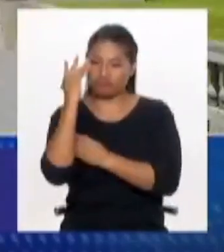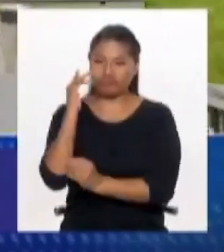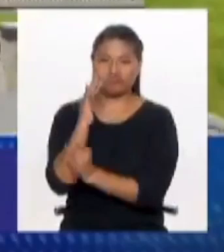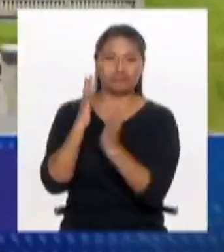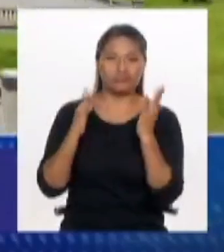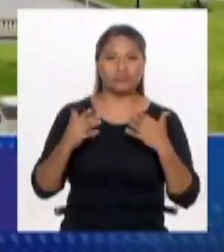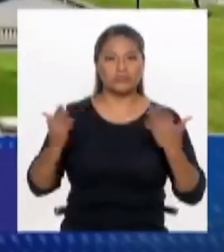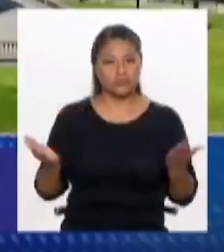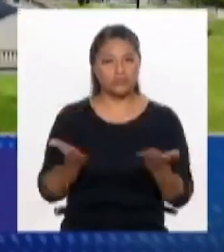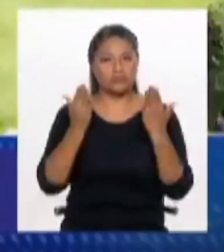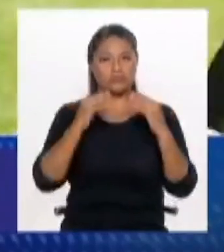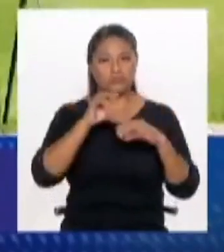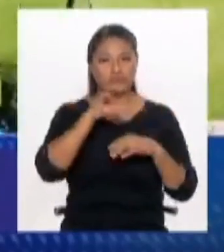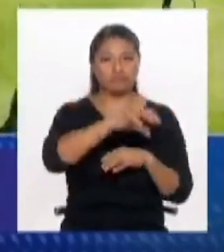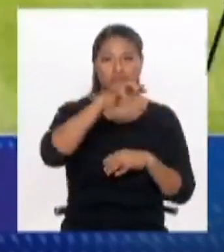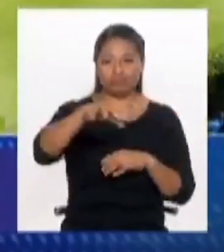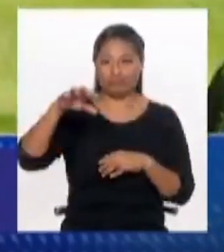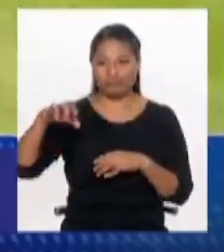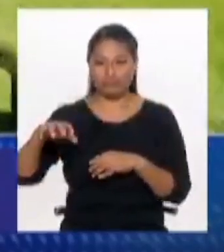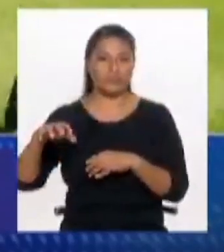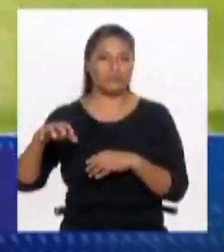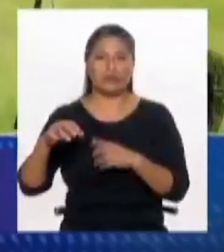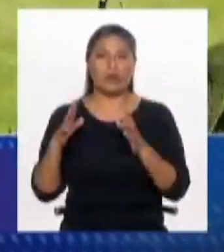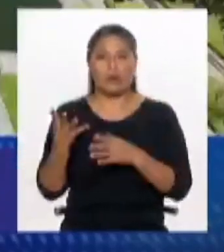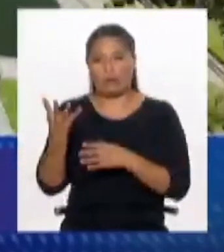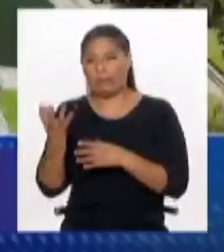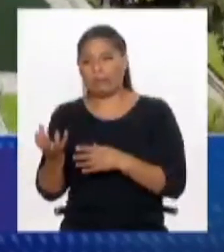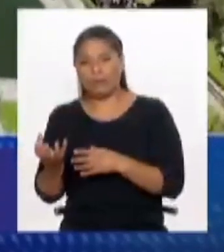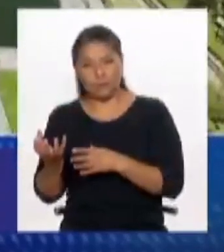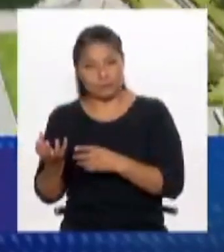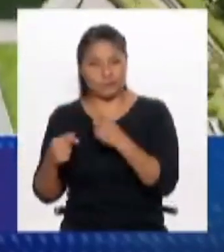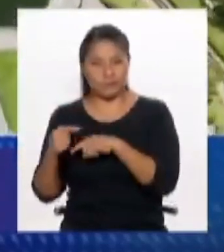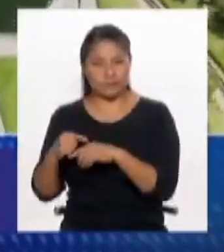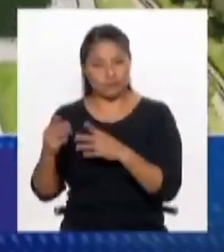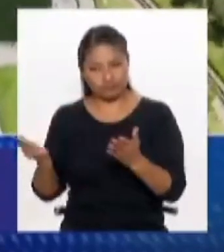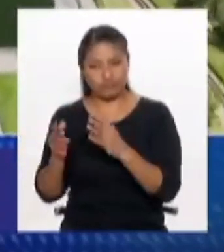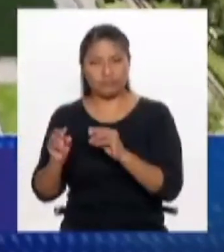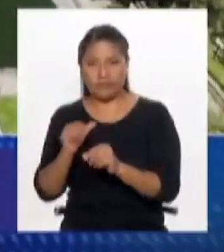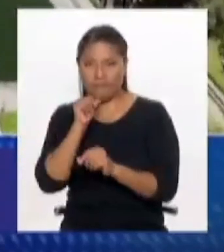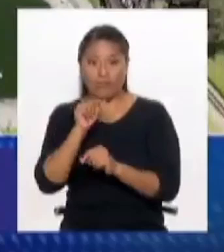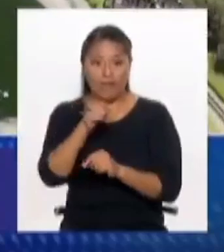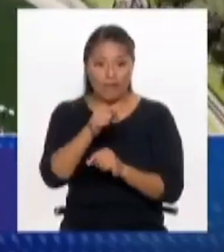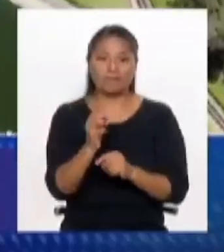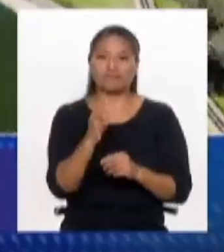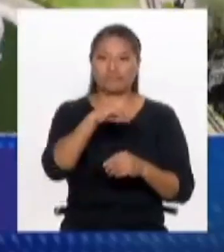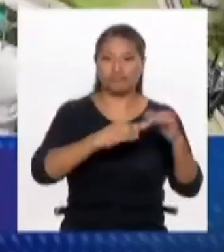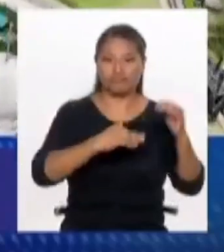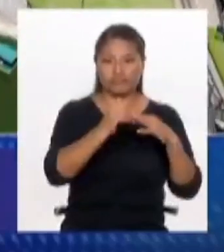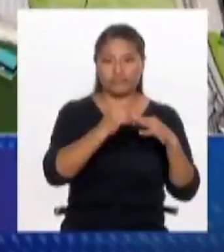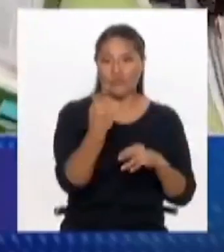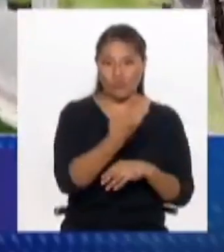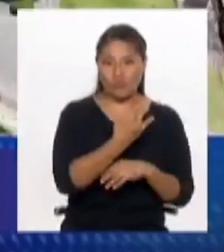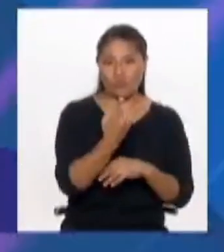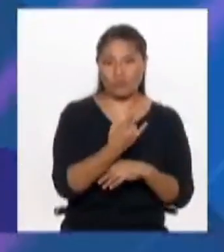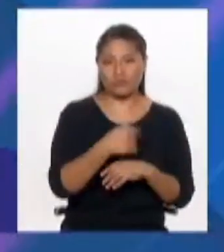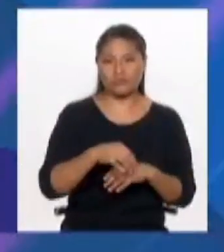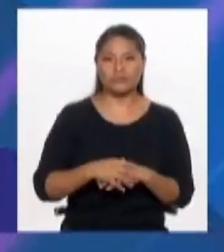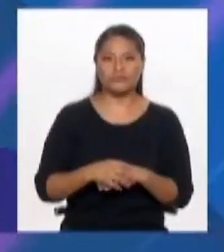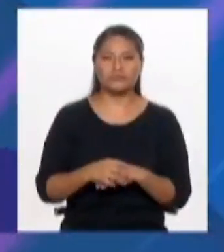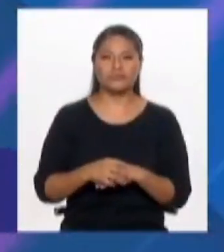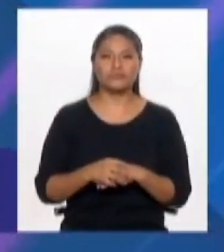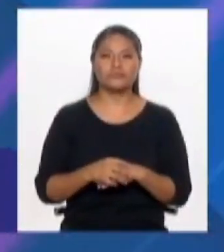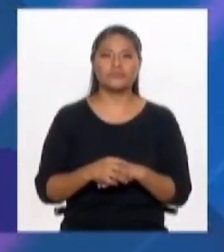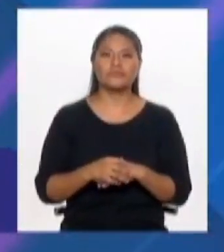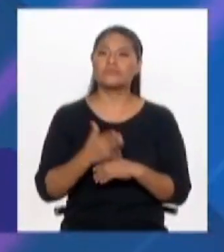generar más espacios públicos, se ha debido hacer un esfuerzo por realmente ponerlos en lugares donde se requiere con urgencia. ¿Y a quién